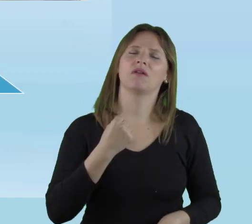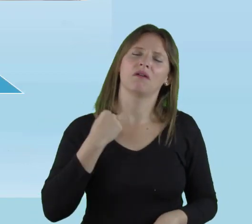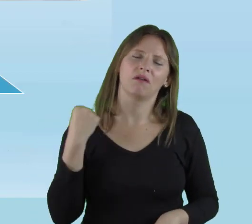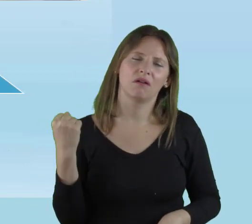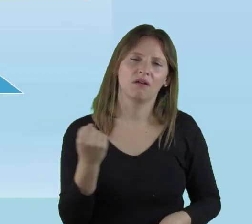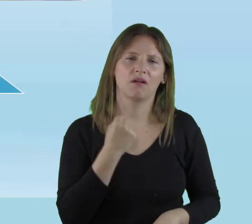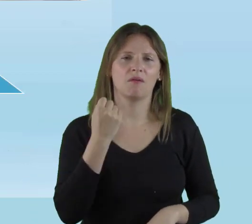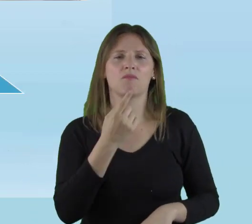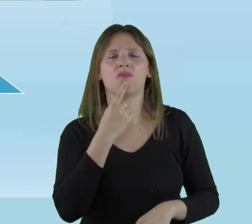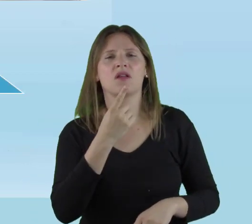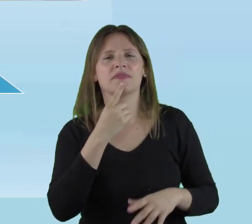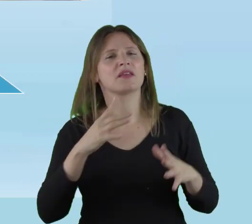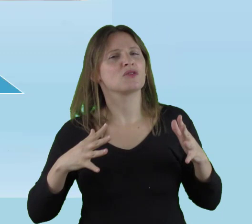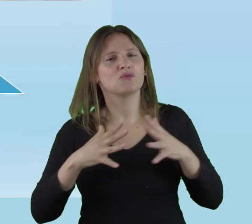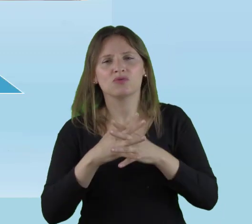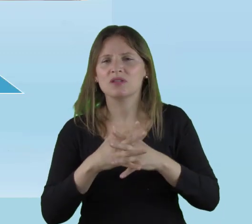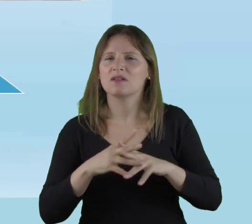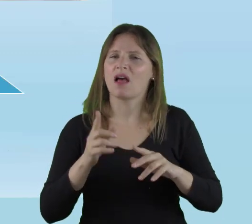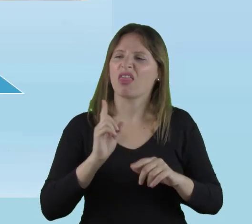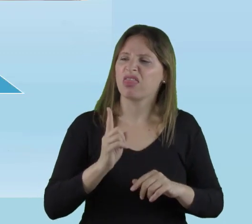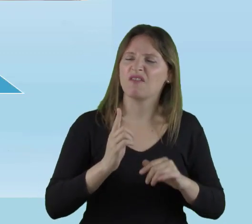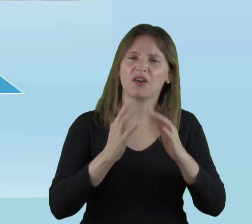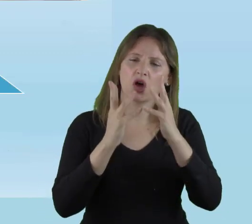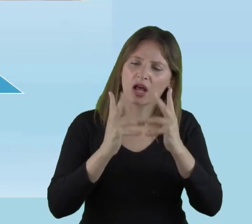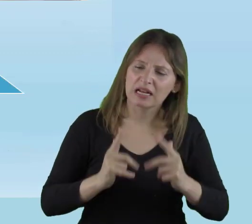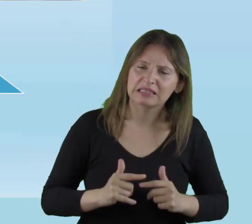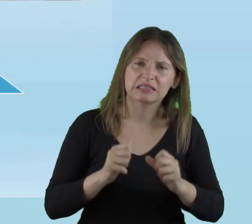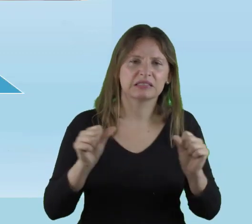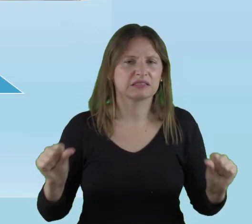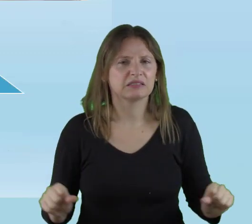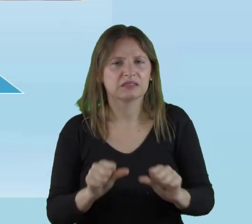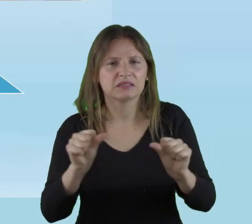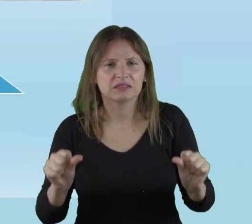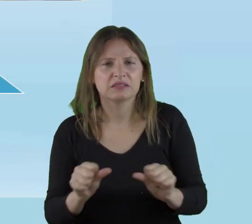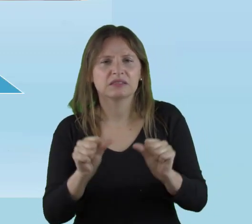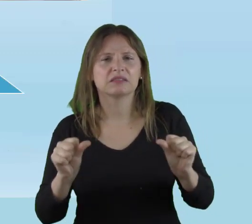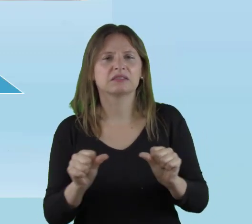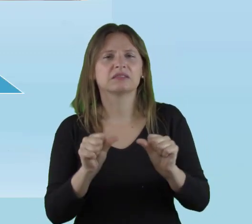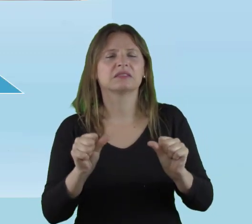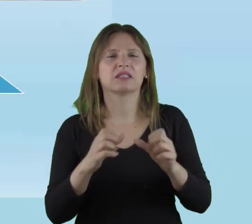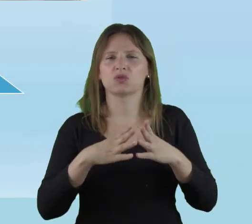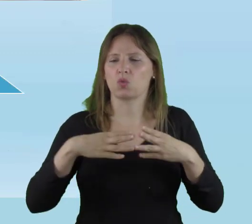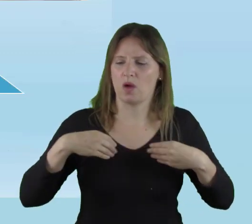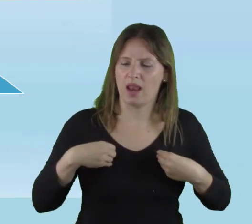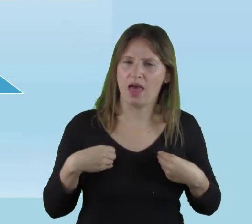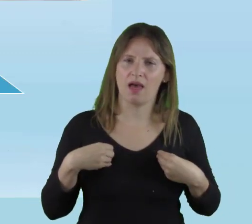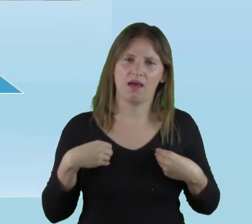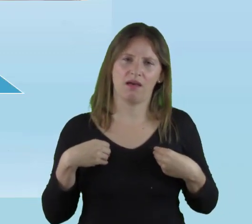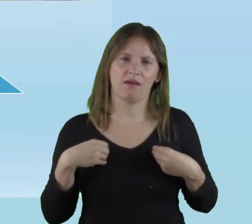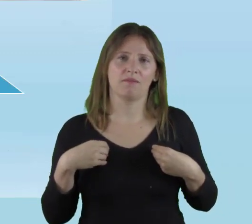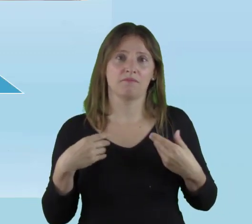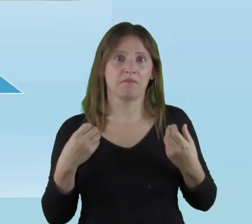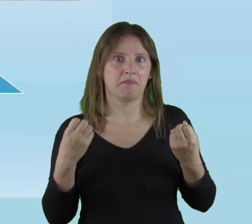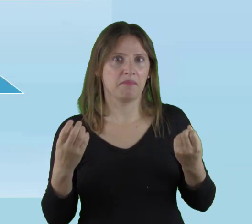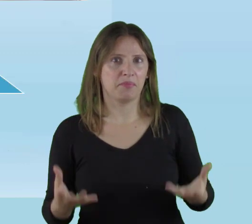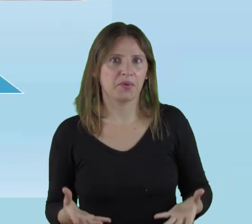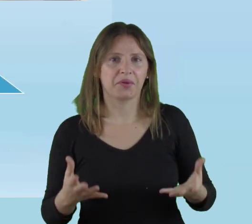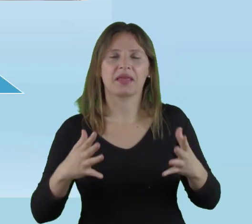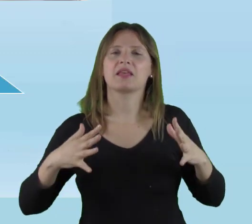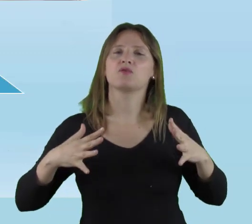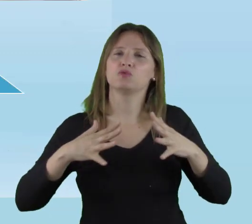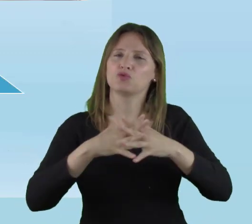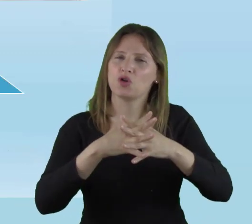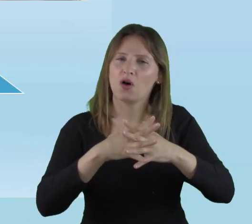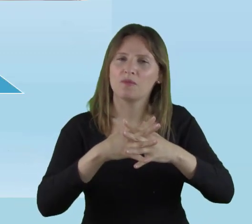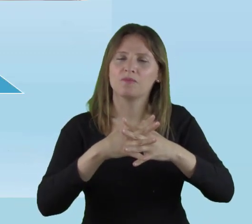importantísima que se debe gestionar en una escuela. Pues